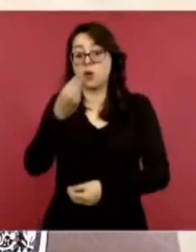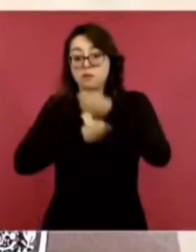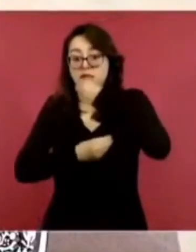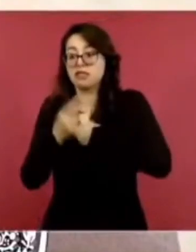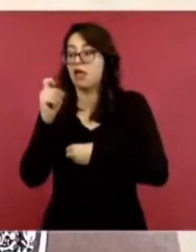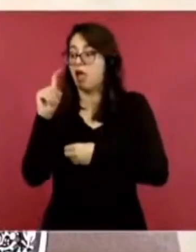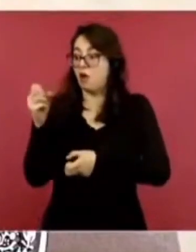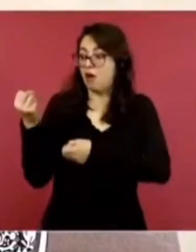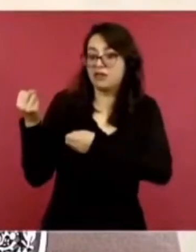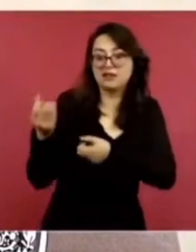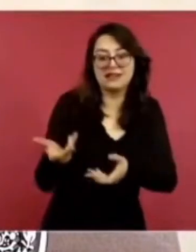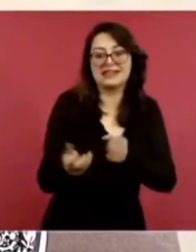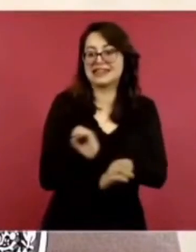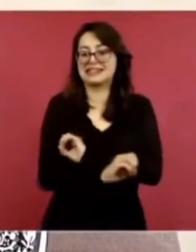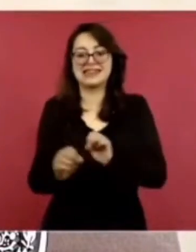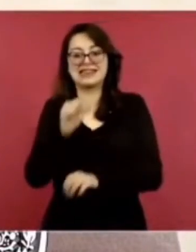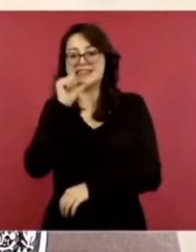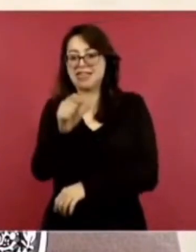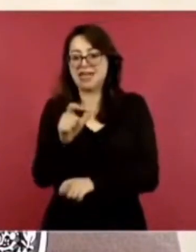Así está la situación.